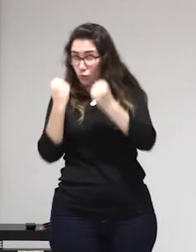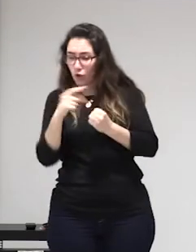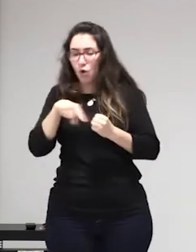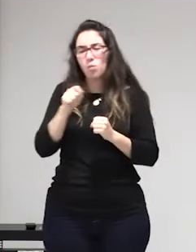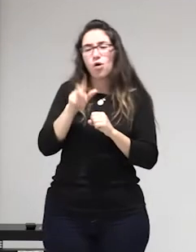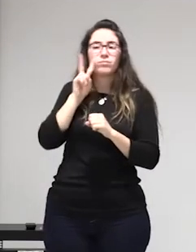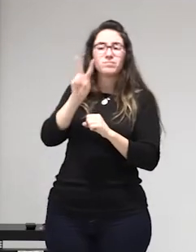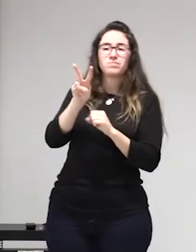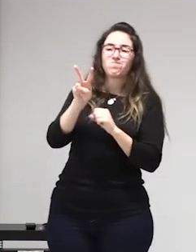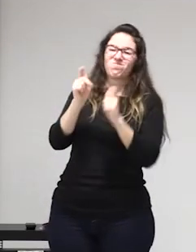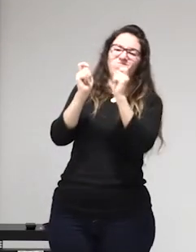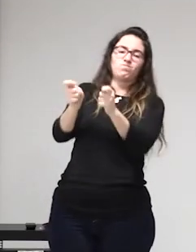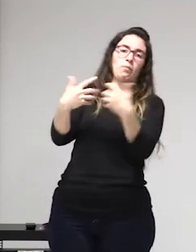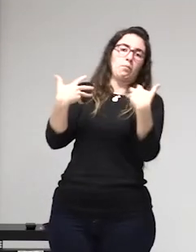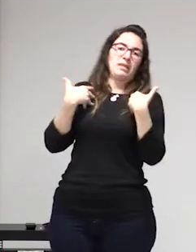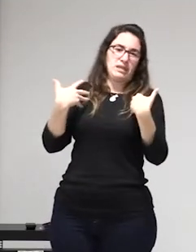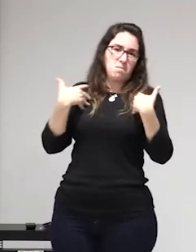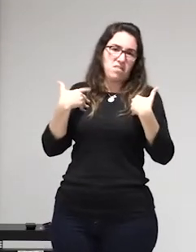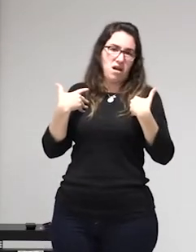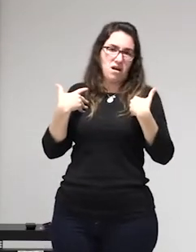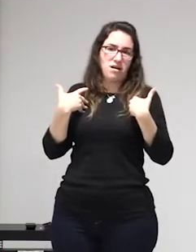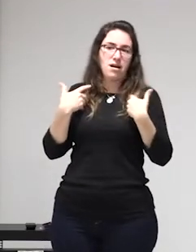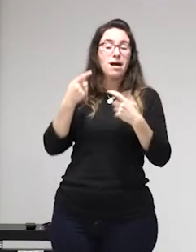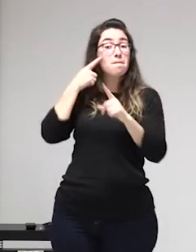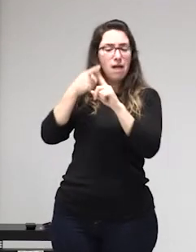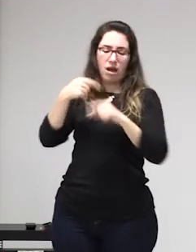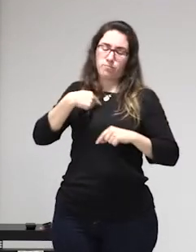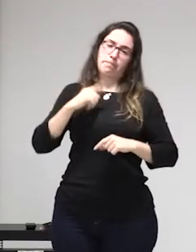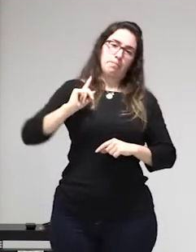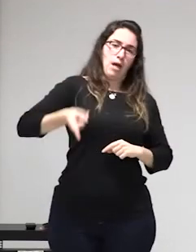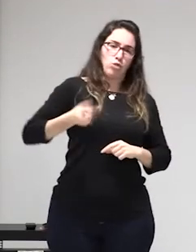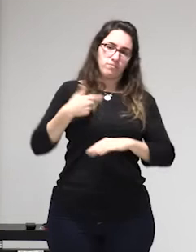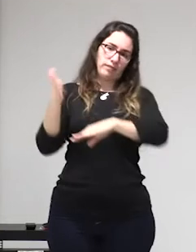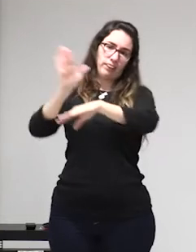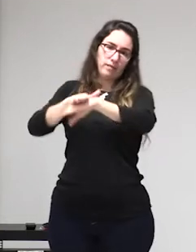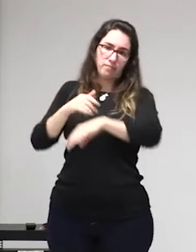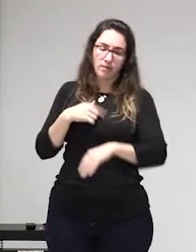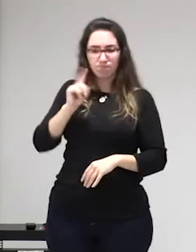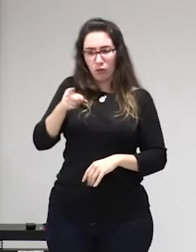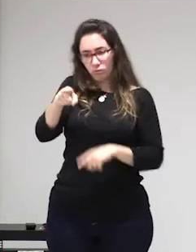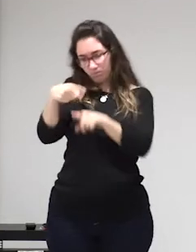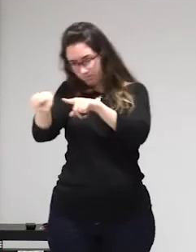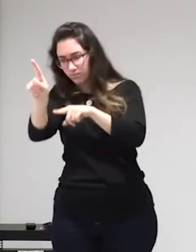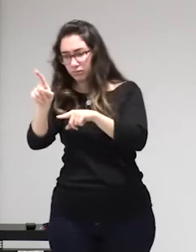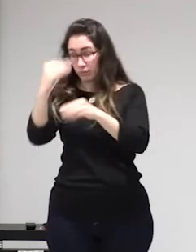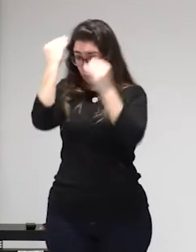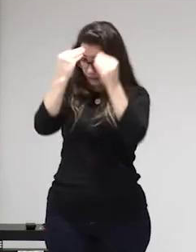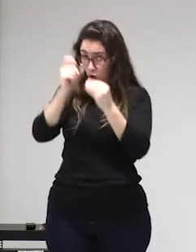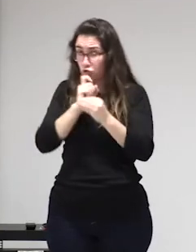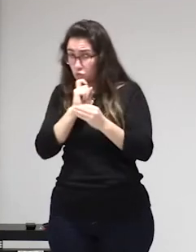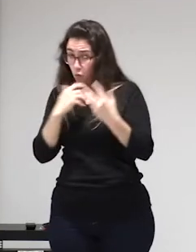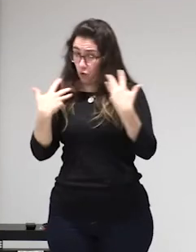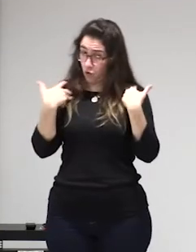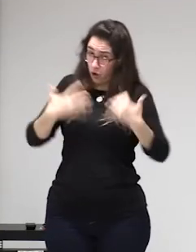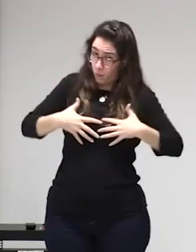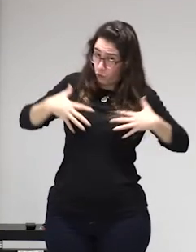etc sí sí pero no obstante yo soy responsable de haber empezado